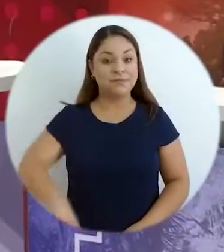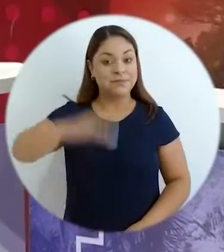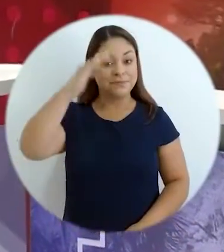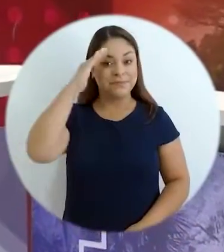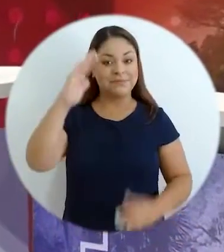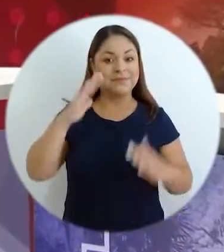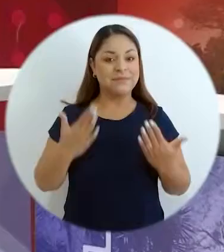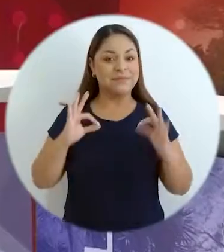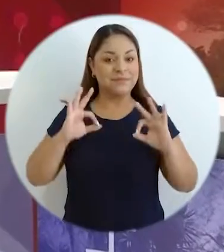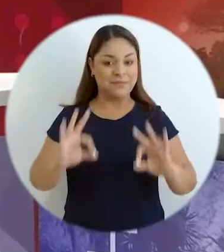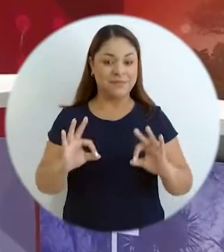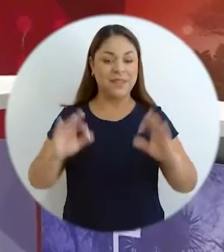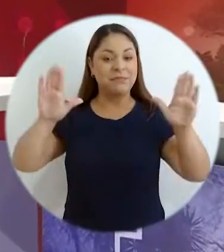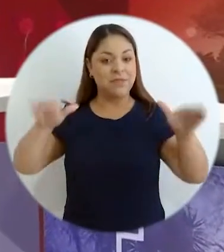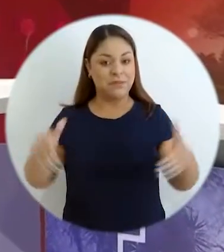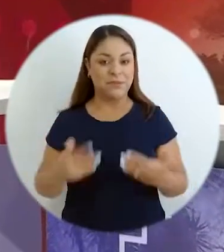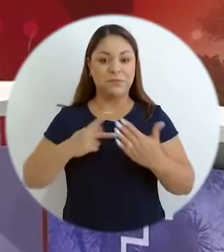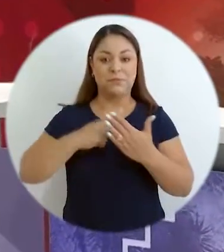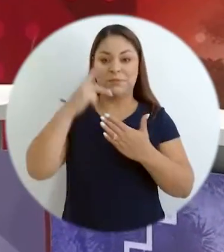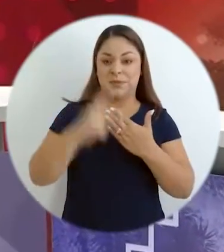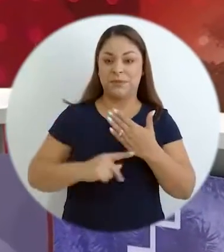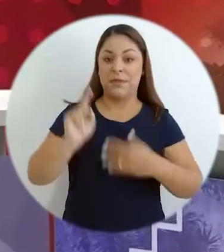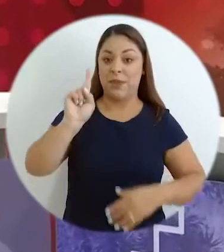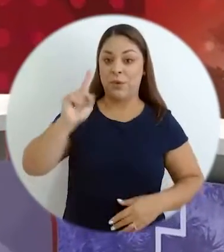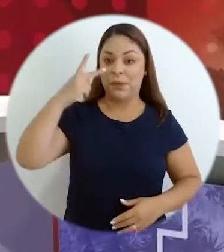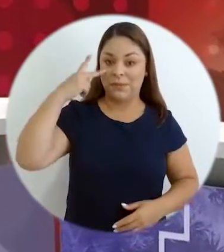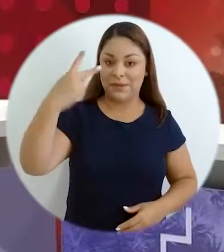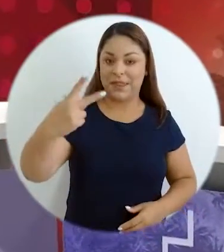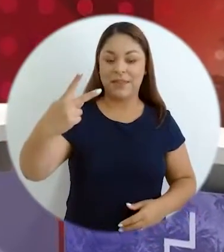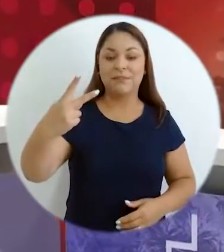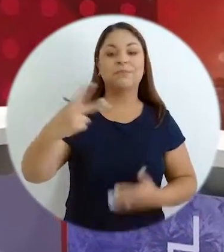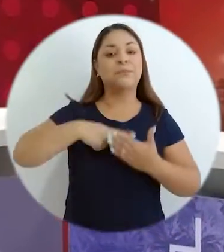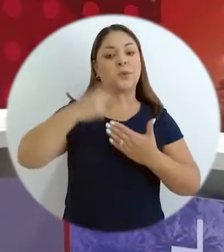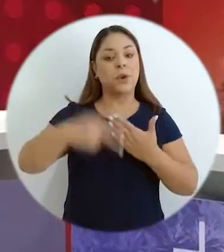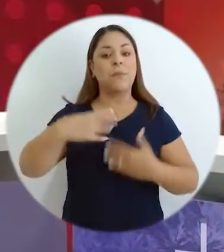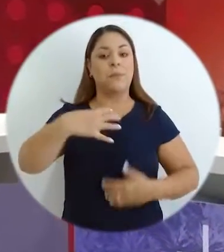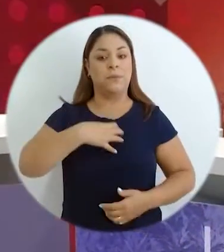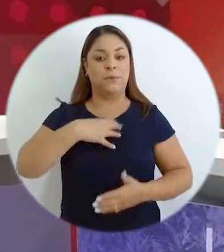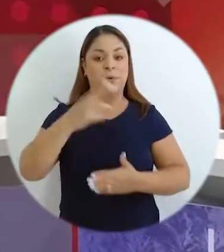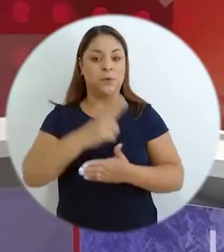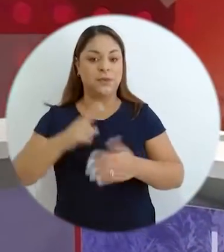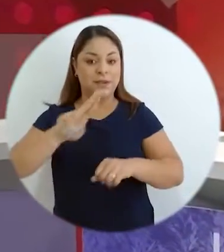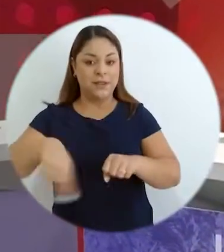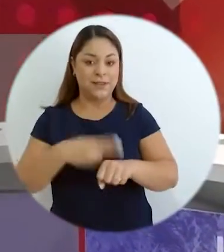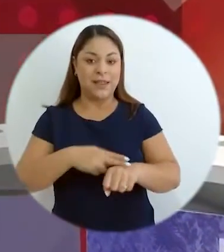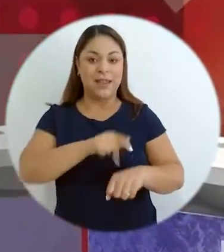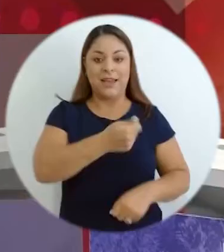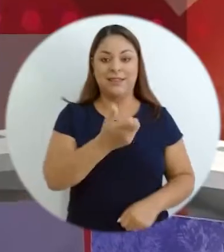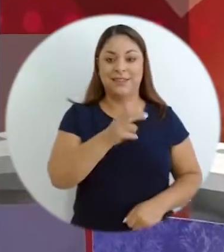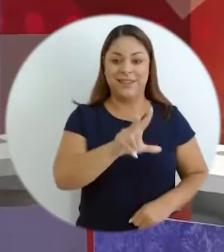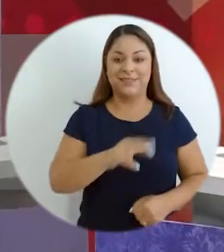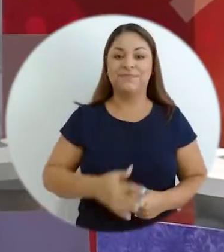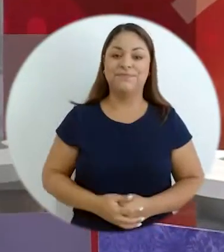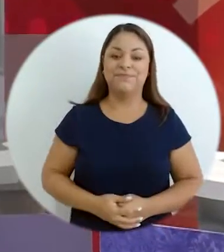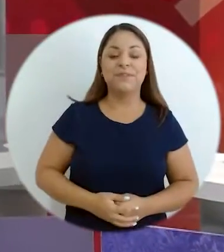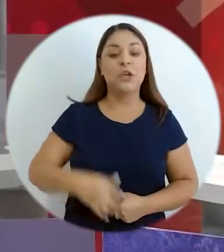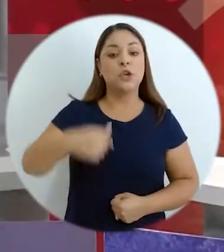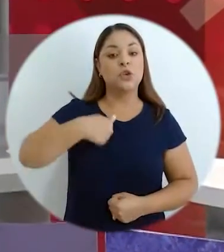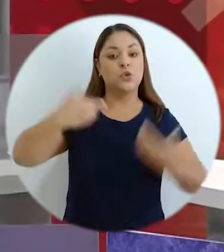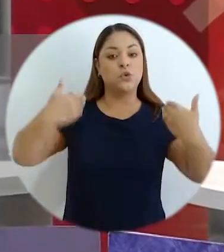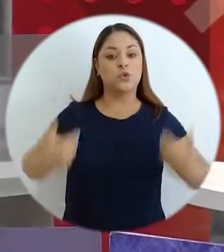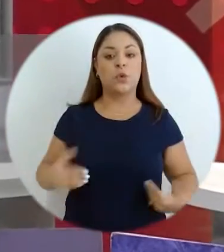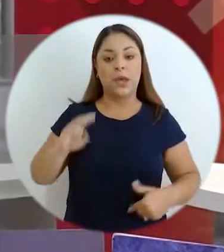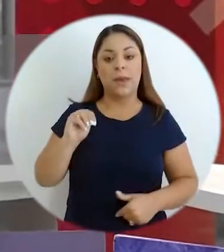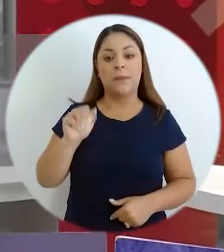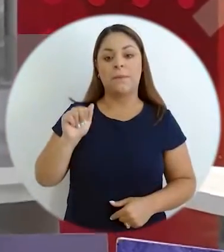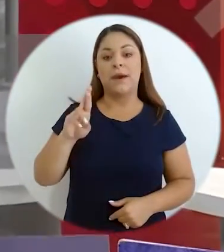Hola, tal? Bienvenidos a una edición más de Una Mirada, el programa de la Universidad Nacional y de Sina S.A. Soy Maribel Quiroz Jara y hoy vamos